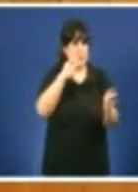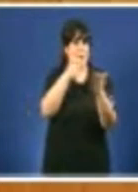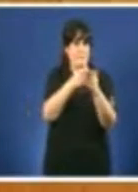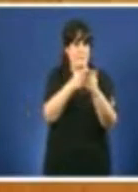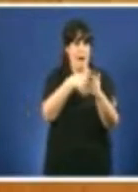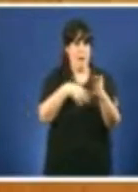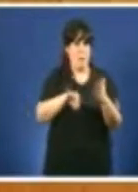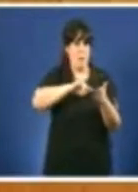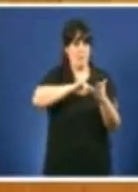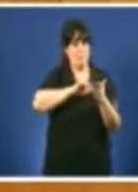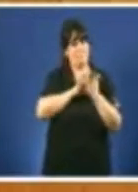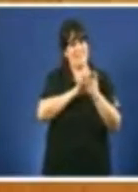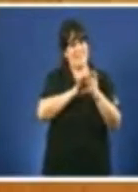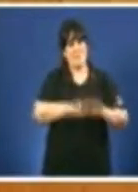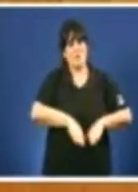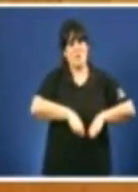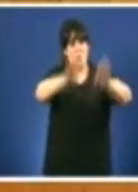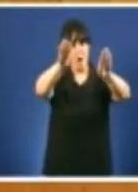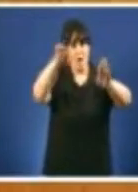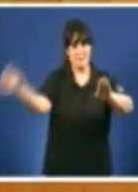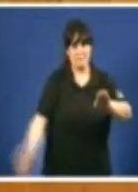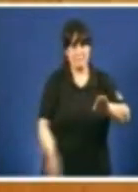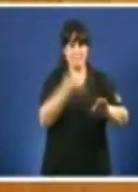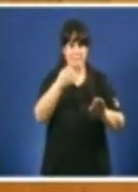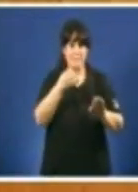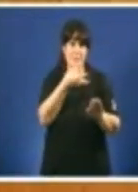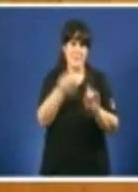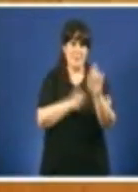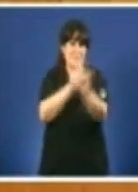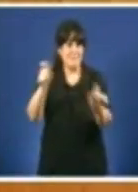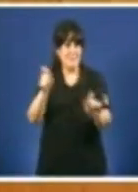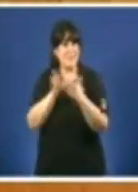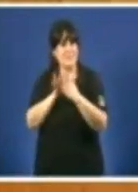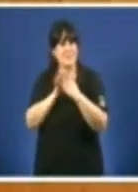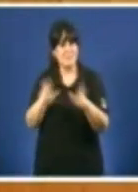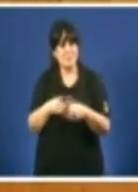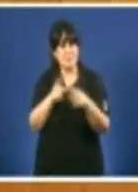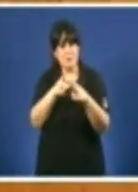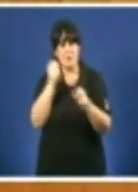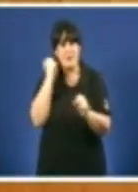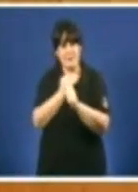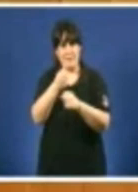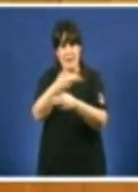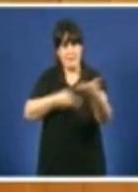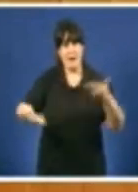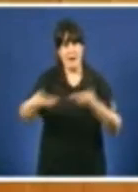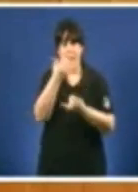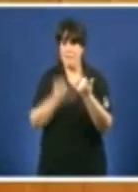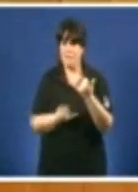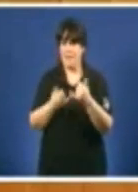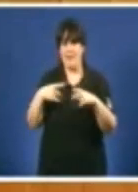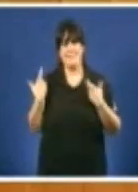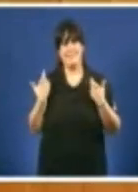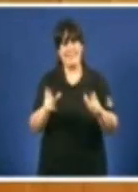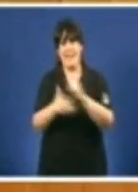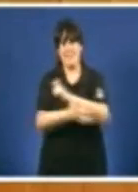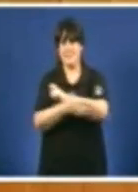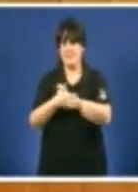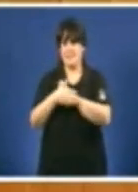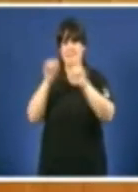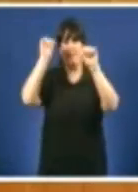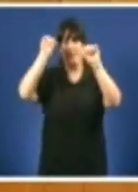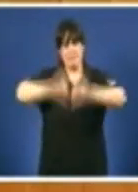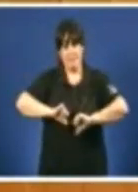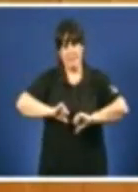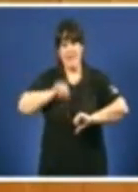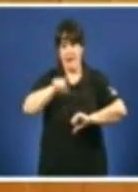As persoas que traballan con servicios sociais son clases empobrecidas e aquí non vai haber privatización Aquí o único